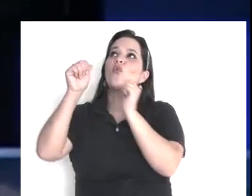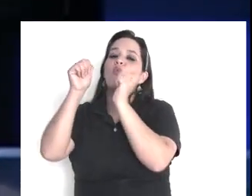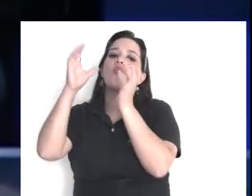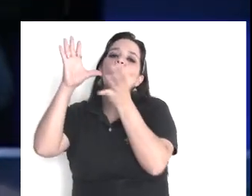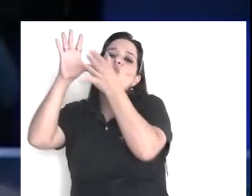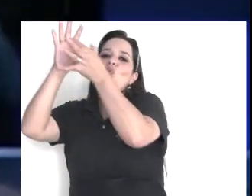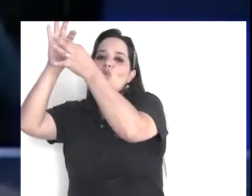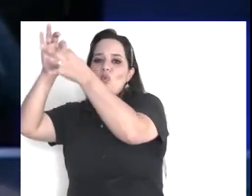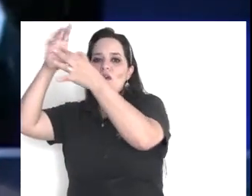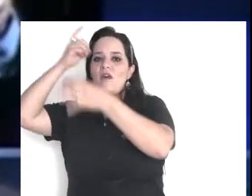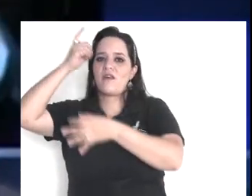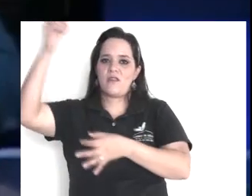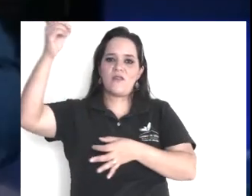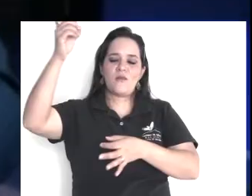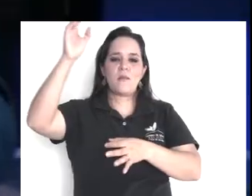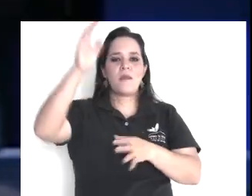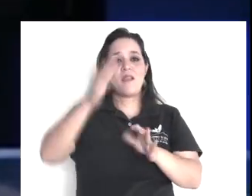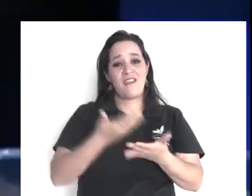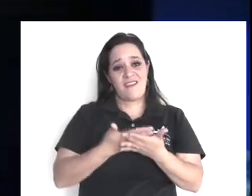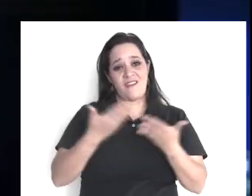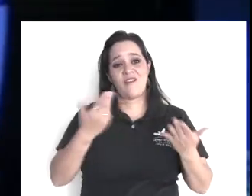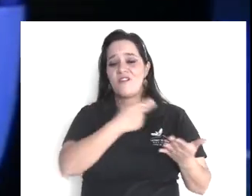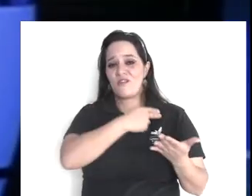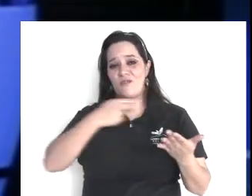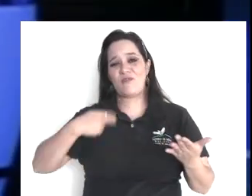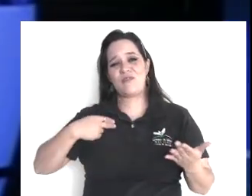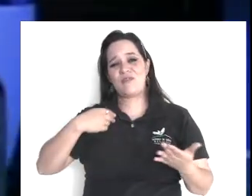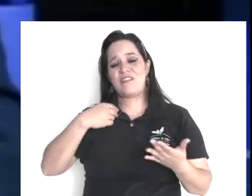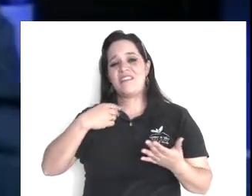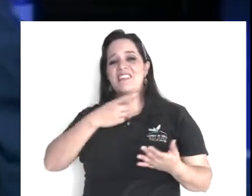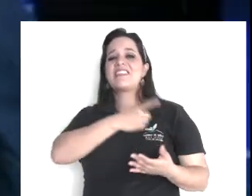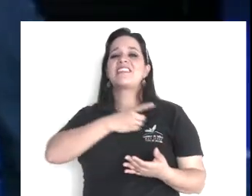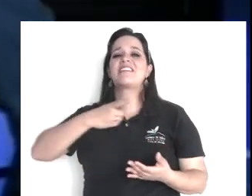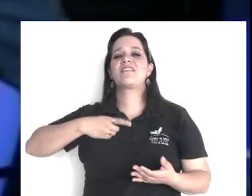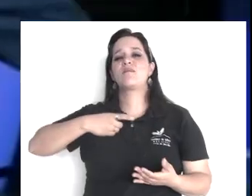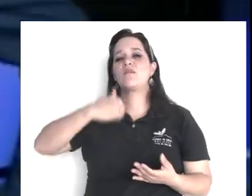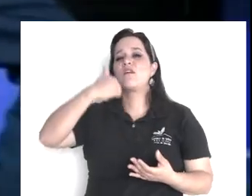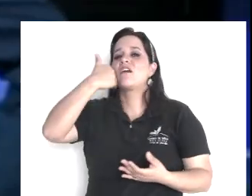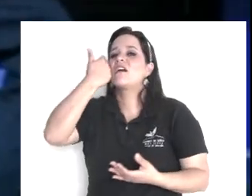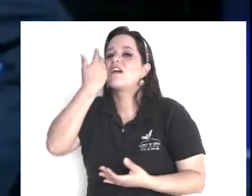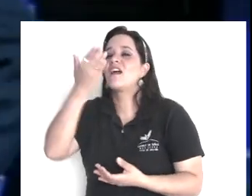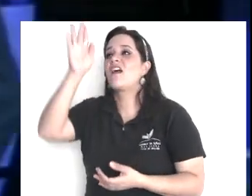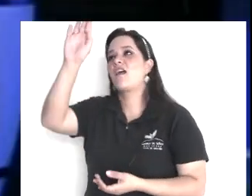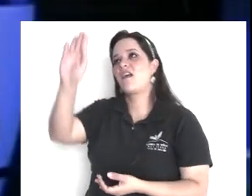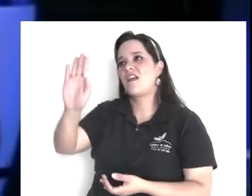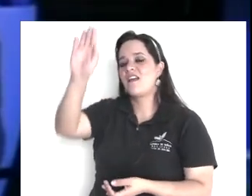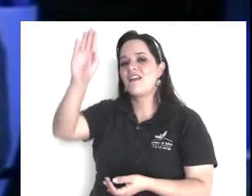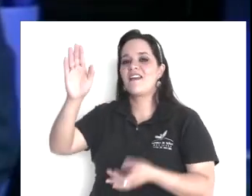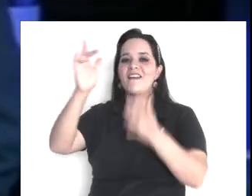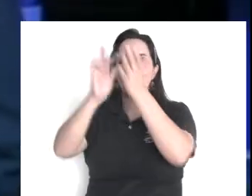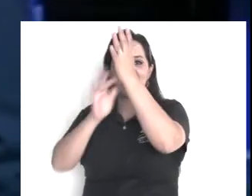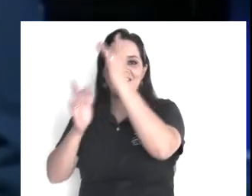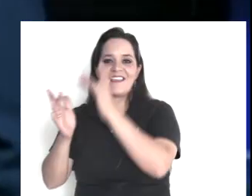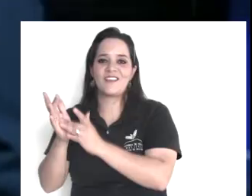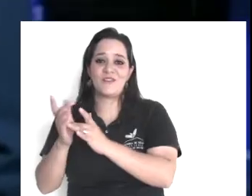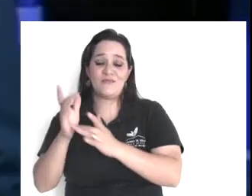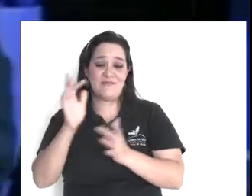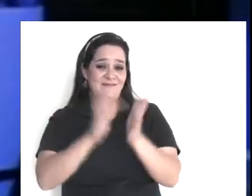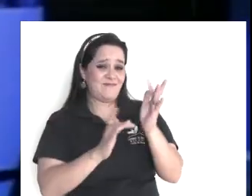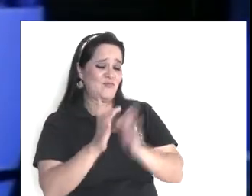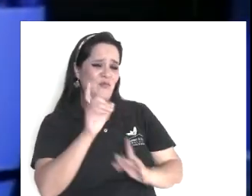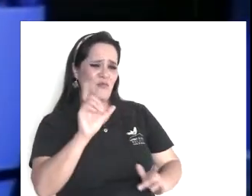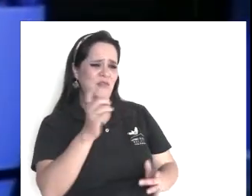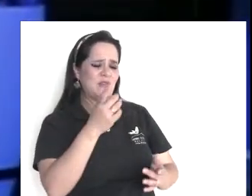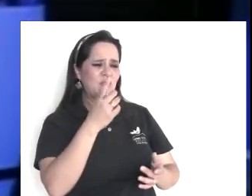parecido, a Jesús, quien cuando le maldecían, no maldecía, quien